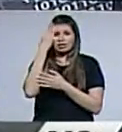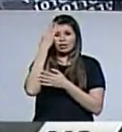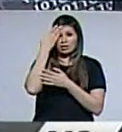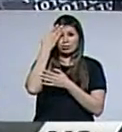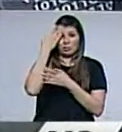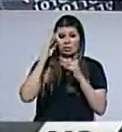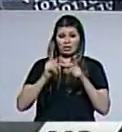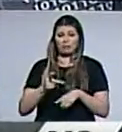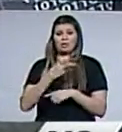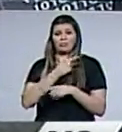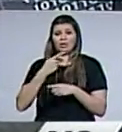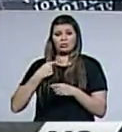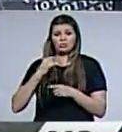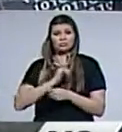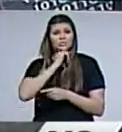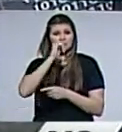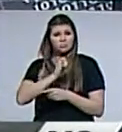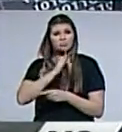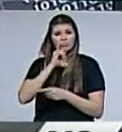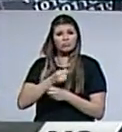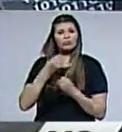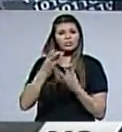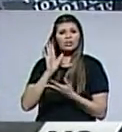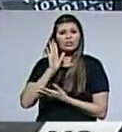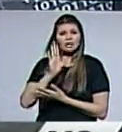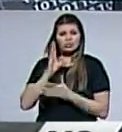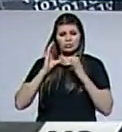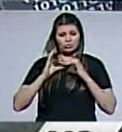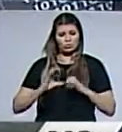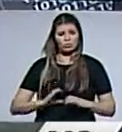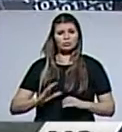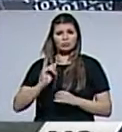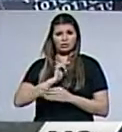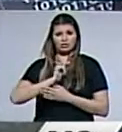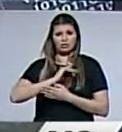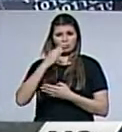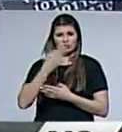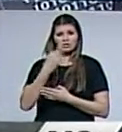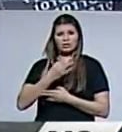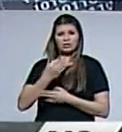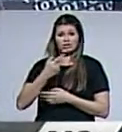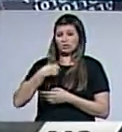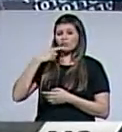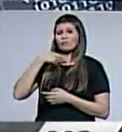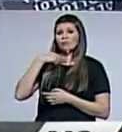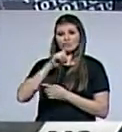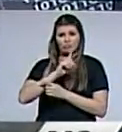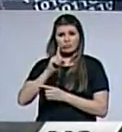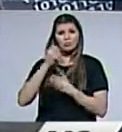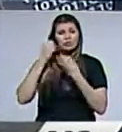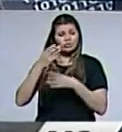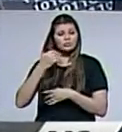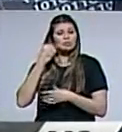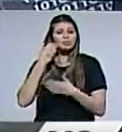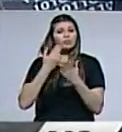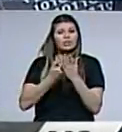practique de vuelta lo que el diseño de su cuerpo le pide. Y no exagero, tengamos en cuenta